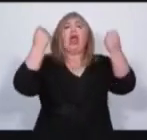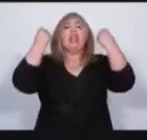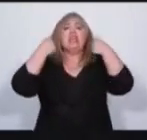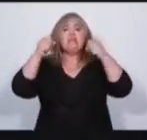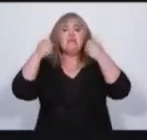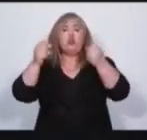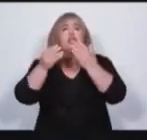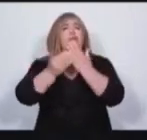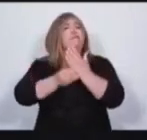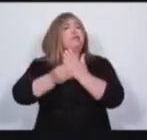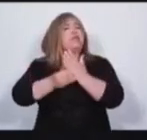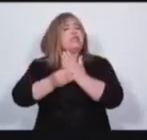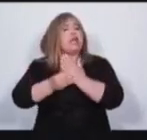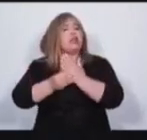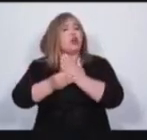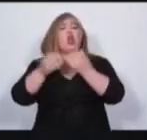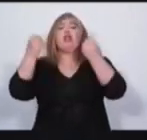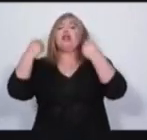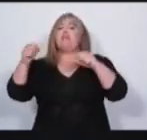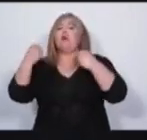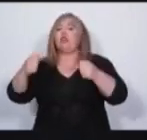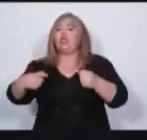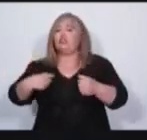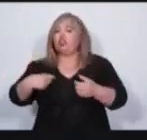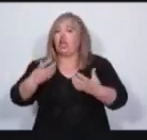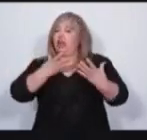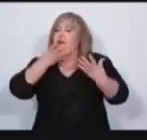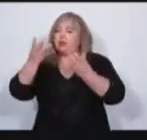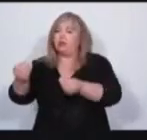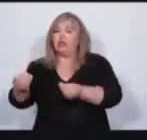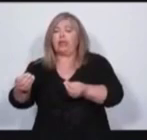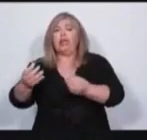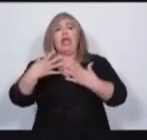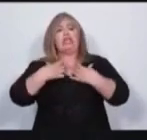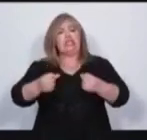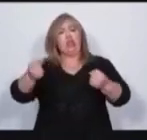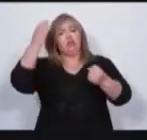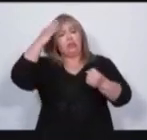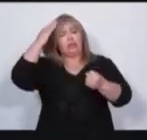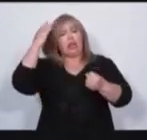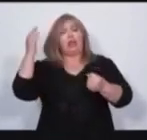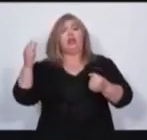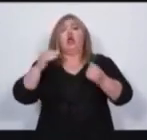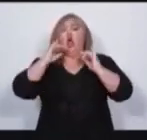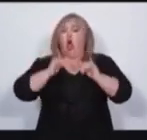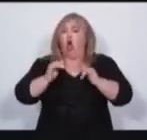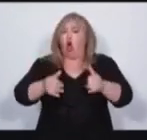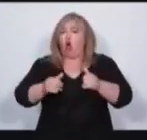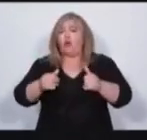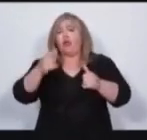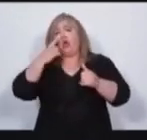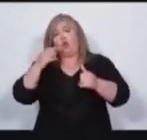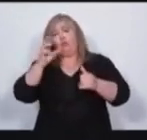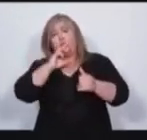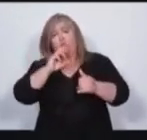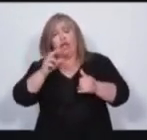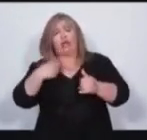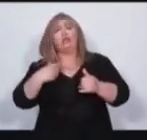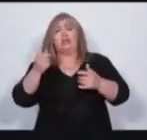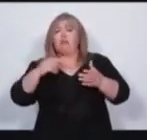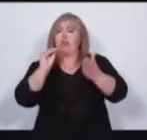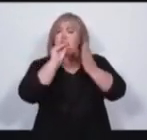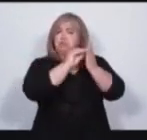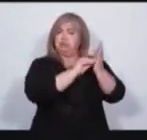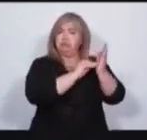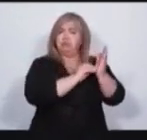ser ministerio, y deporte social vamos a ayudarlos. Salud mental, pibes y pibas, va a ser parte de nuestra agenda. Es la segunda causa